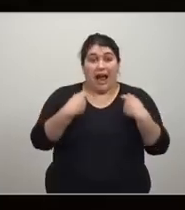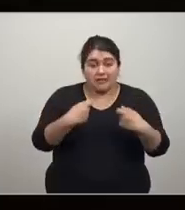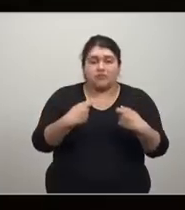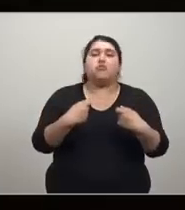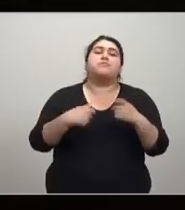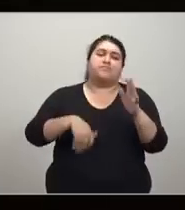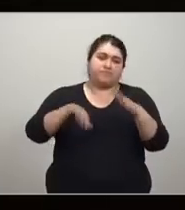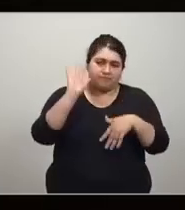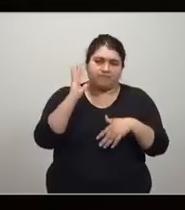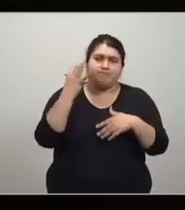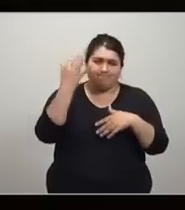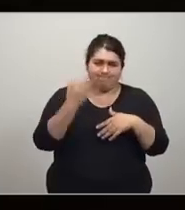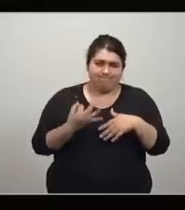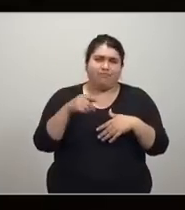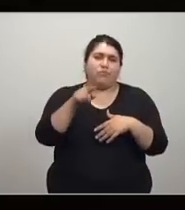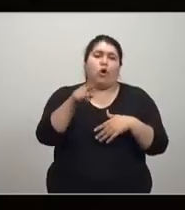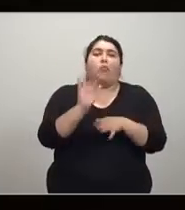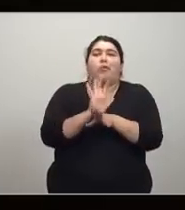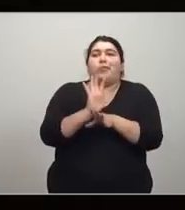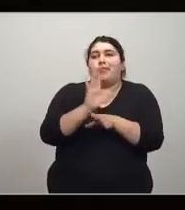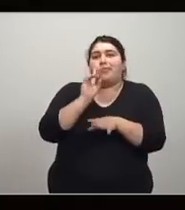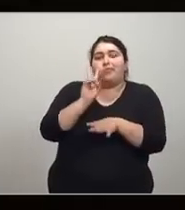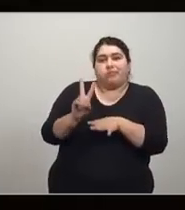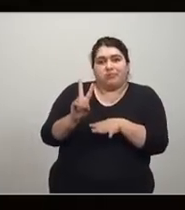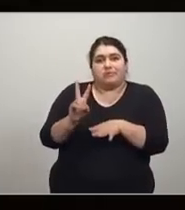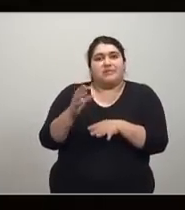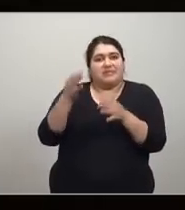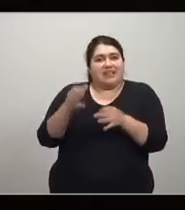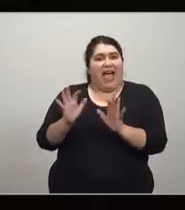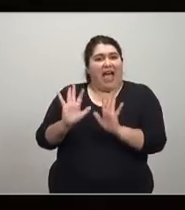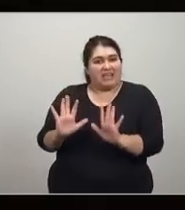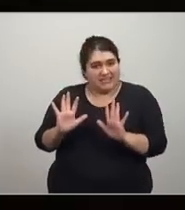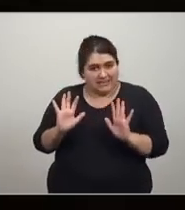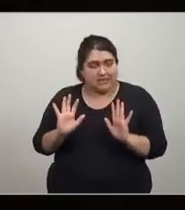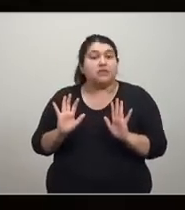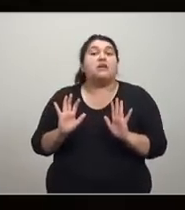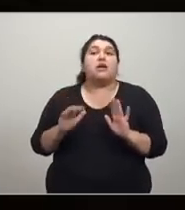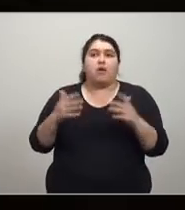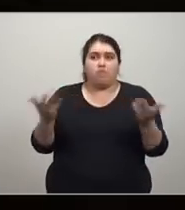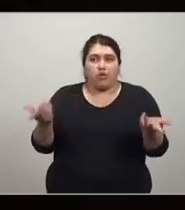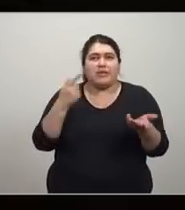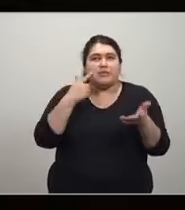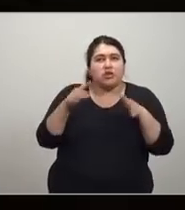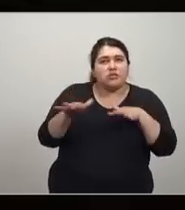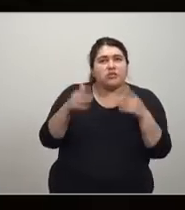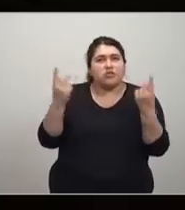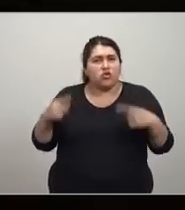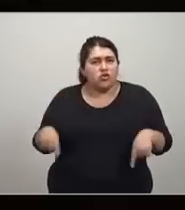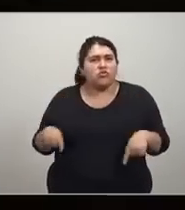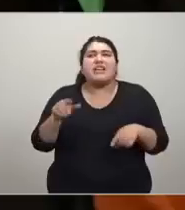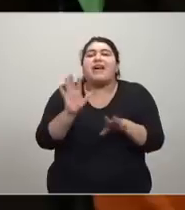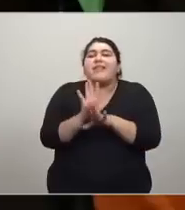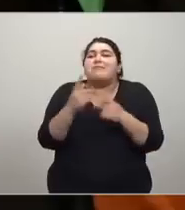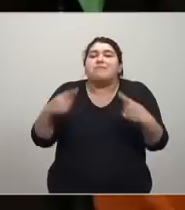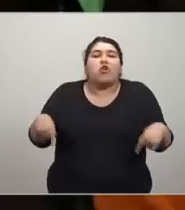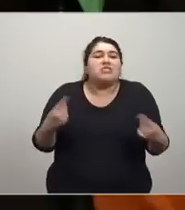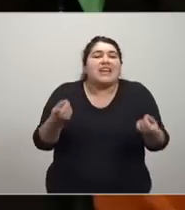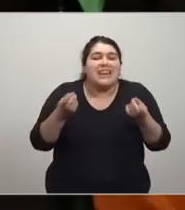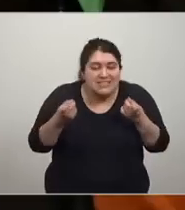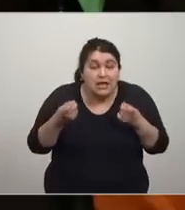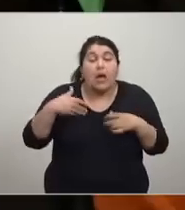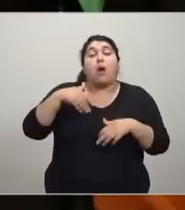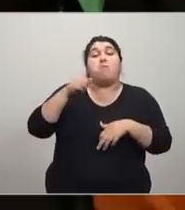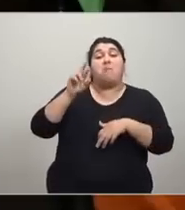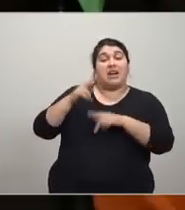hacer una montaña inservible, un elefante blanco, y eso va a tener valor cero. Porque el valor es subjetivo, la capacidad de satisfacer necesidades. Entonces,